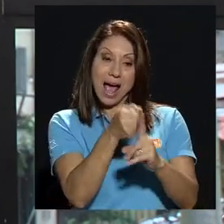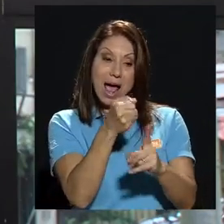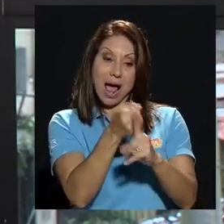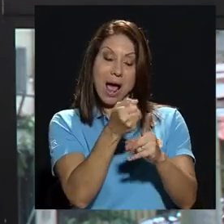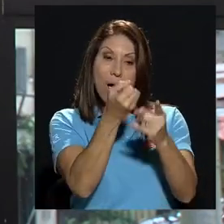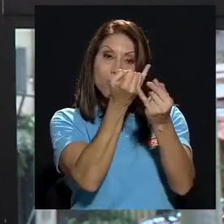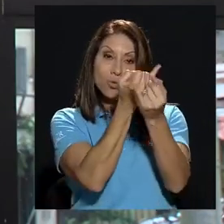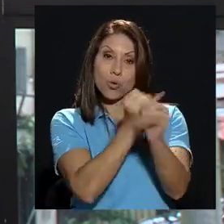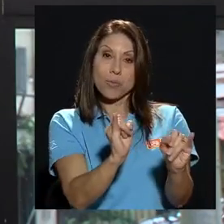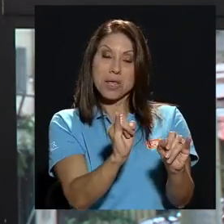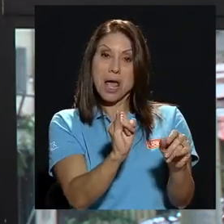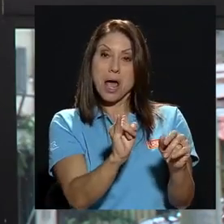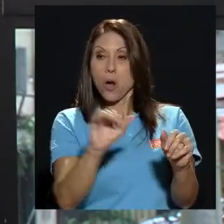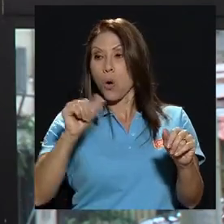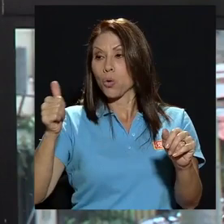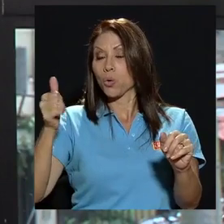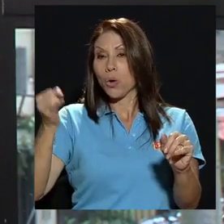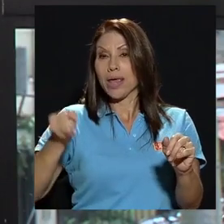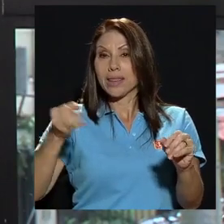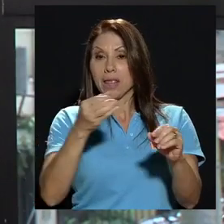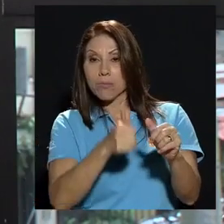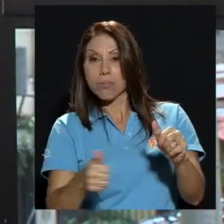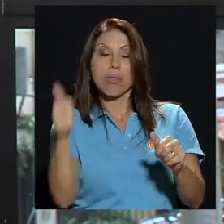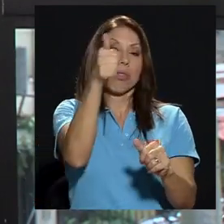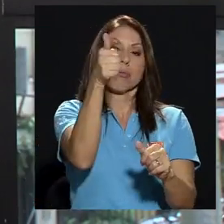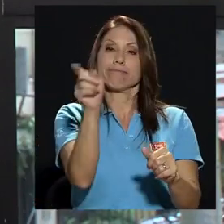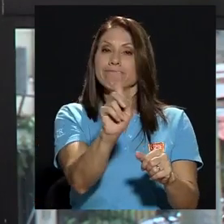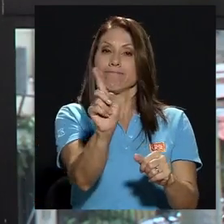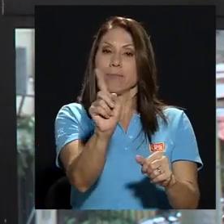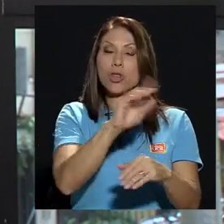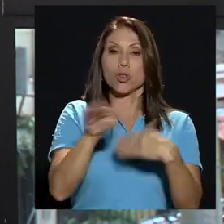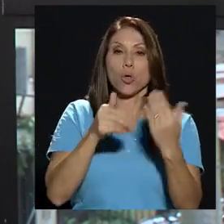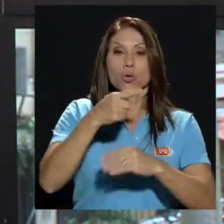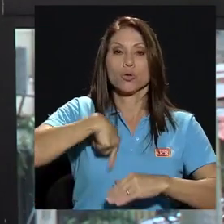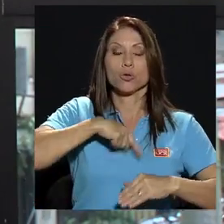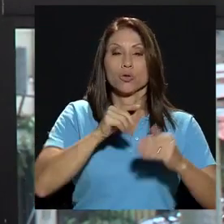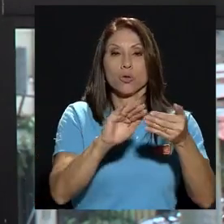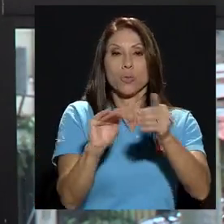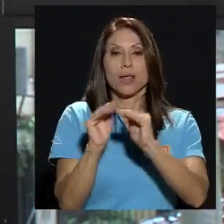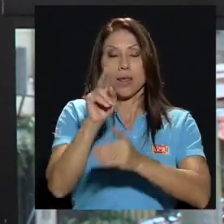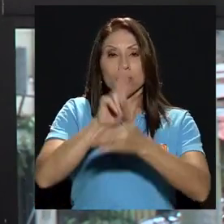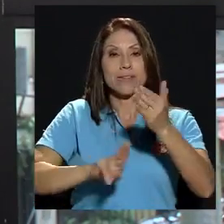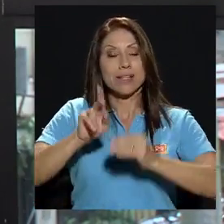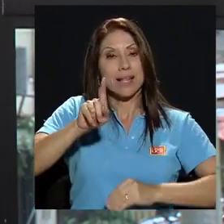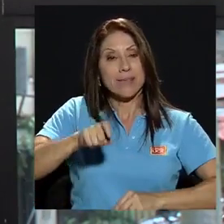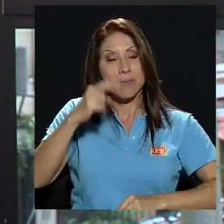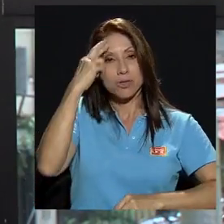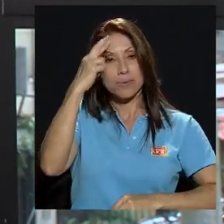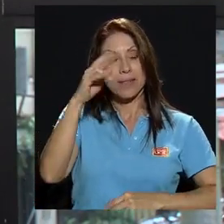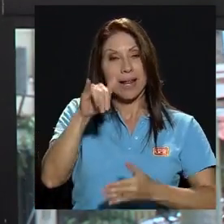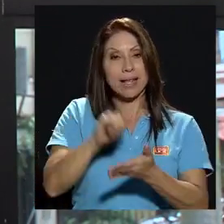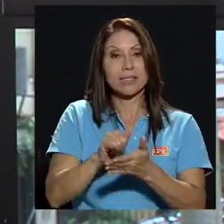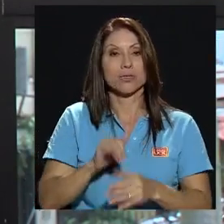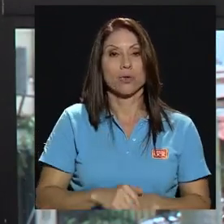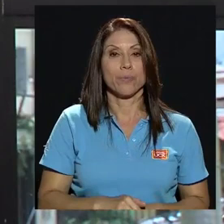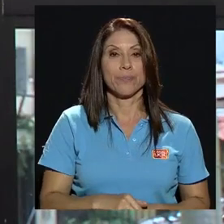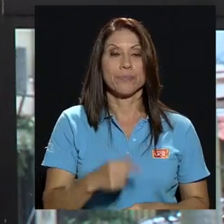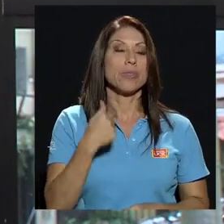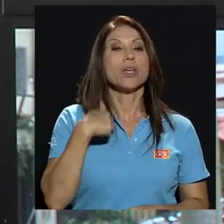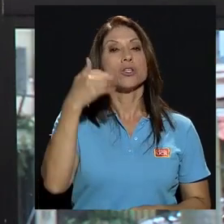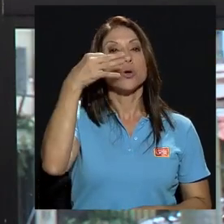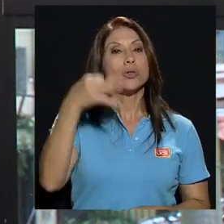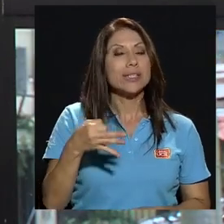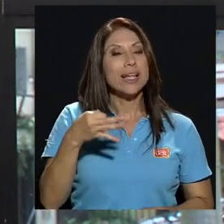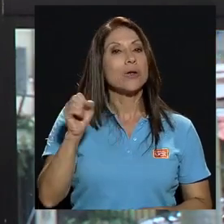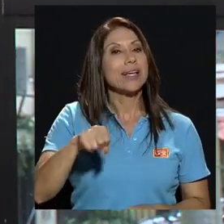somos todos una comunidad universitaria y por tanto debemos de respetar esto si finalmente considero que si